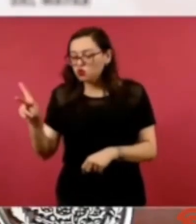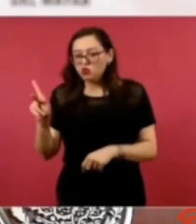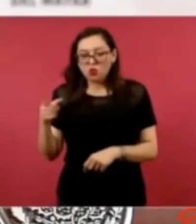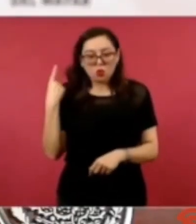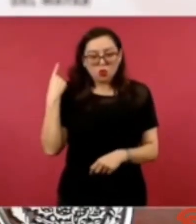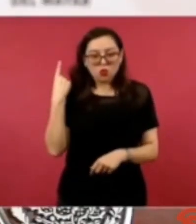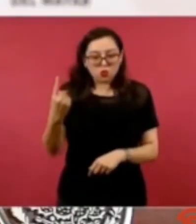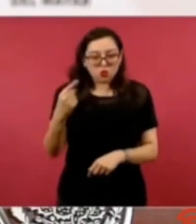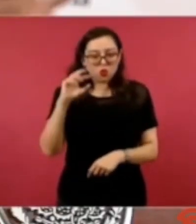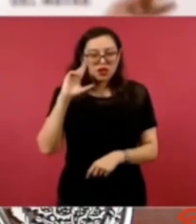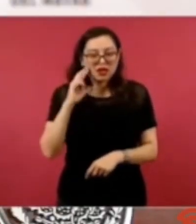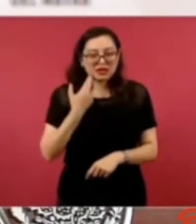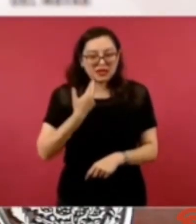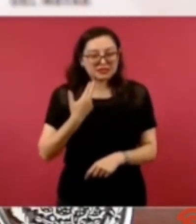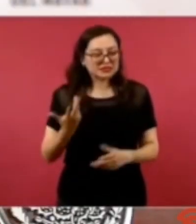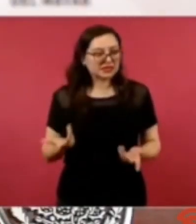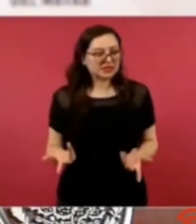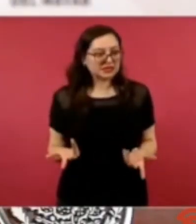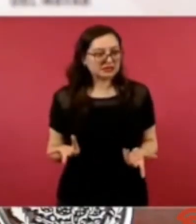ahí está todo